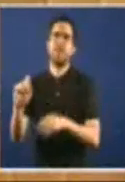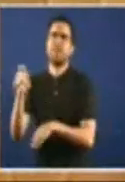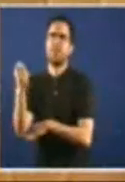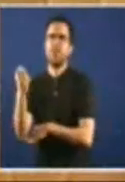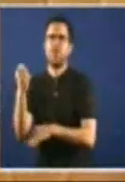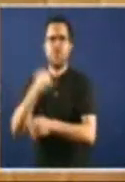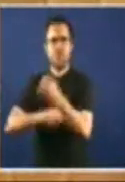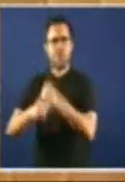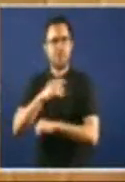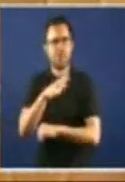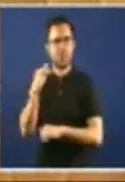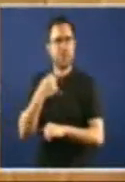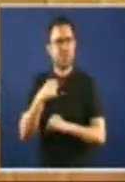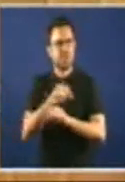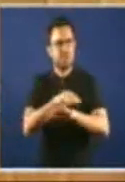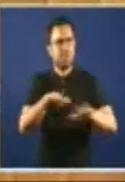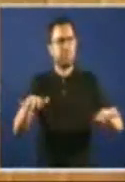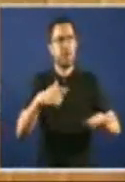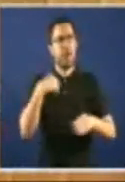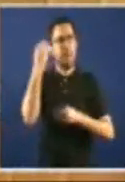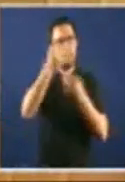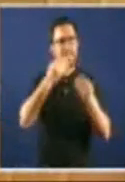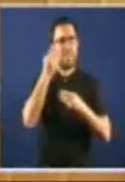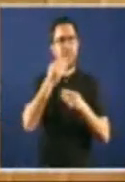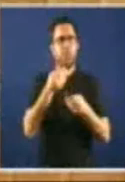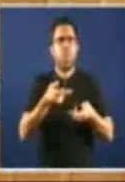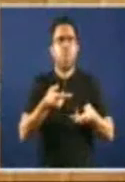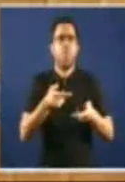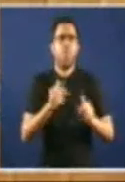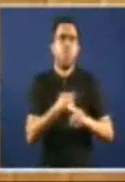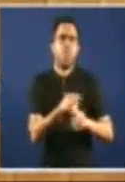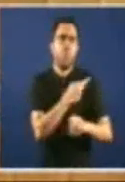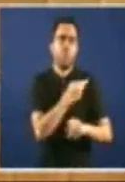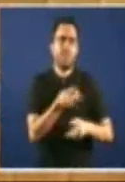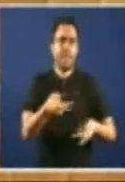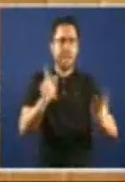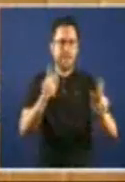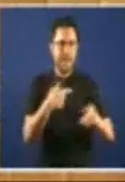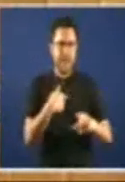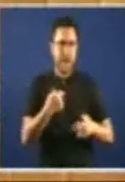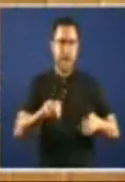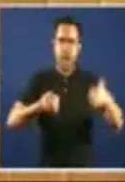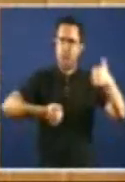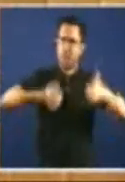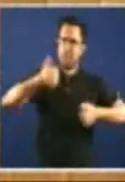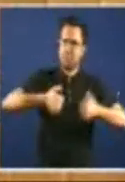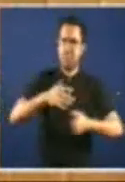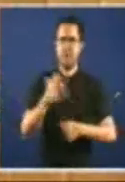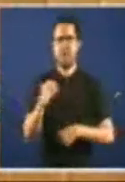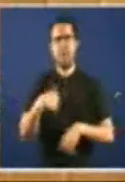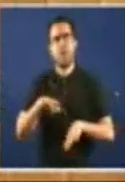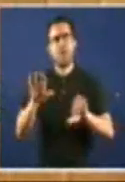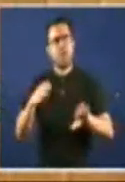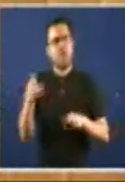ultra neoliberal En contra de fomentar un pensamento A favor da economía social E da justiza social